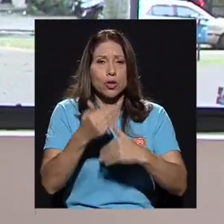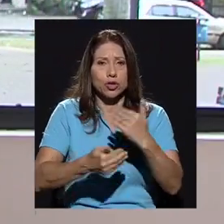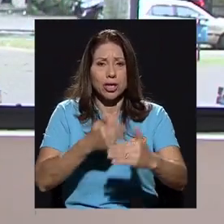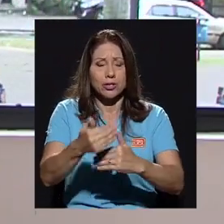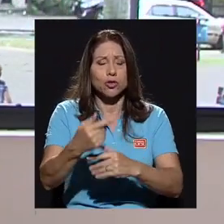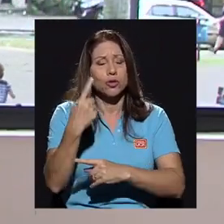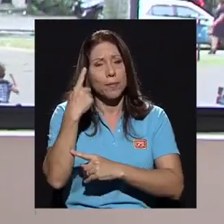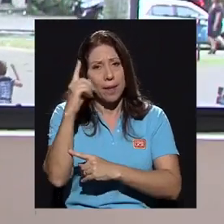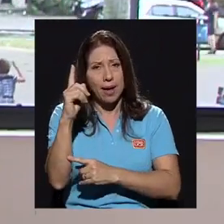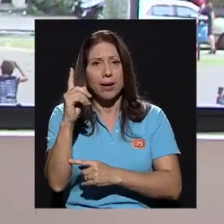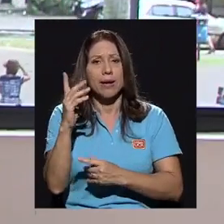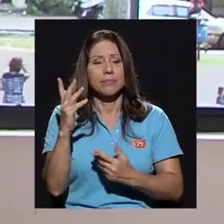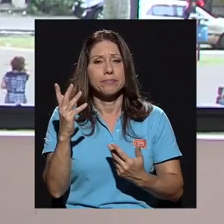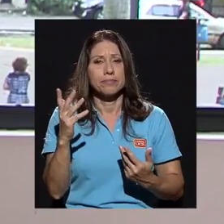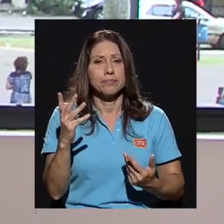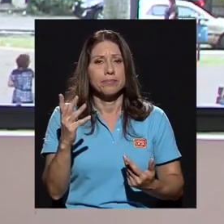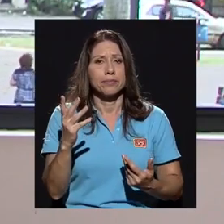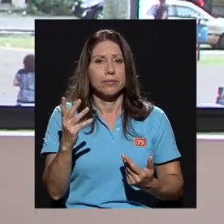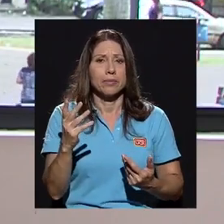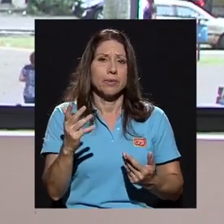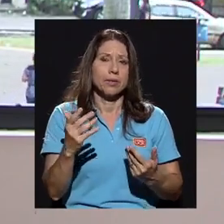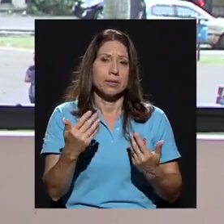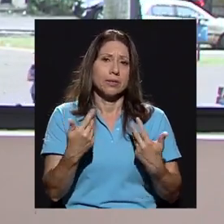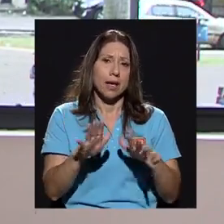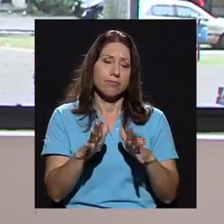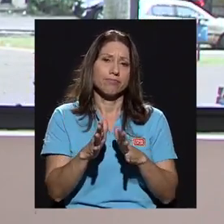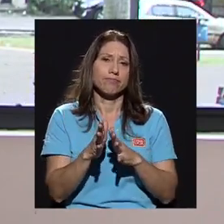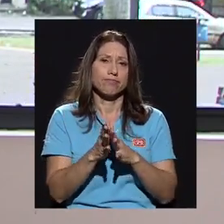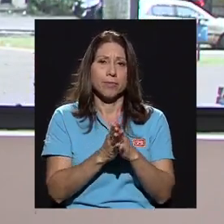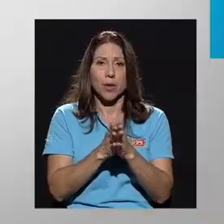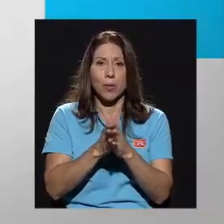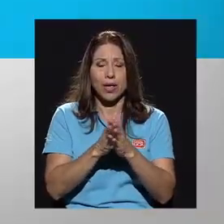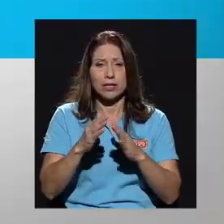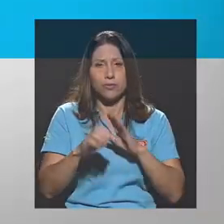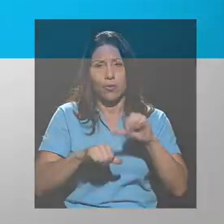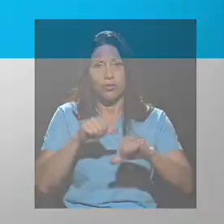tener optimización de esfuerzos.